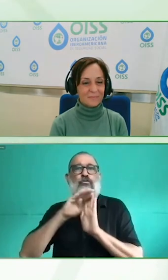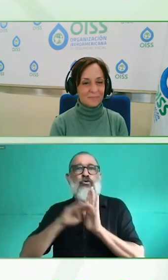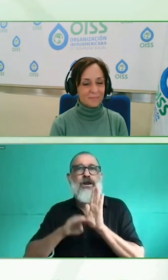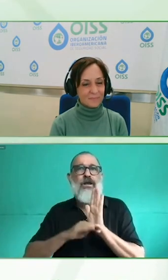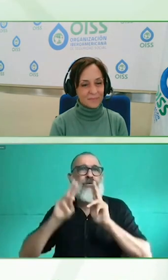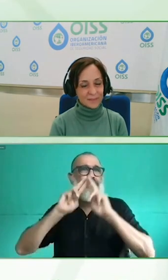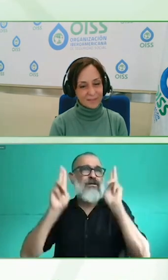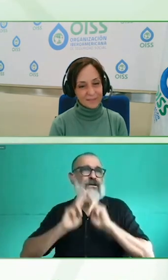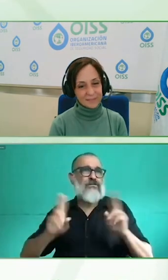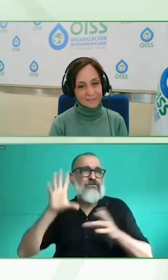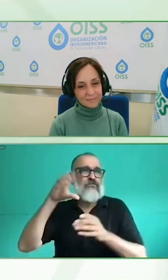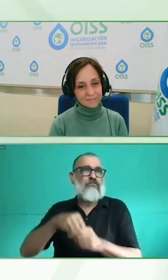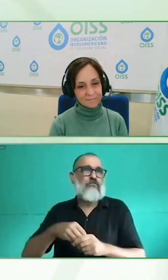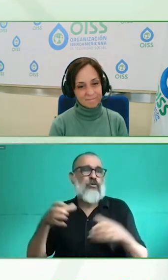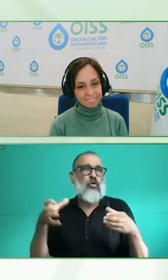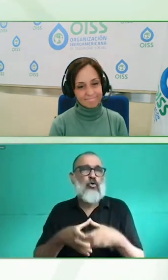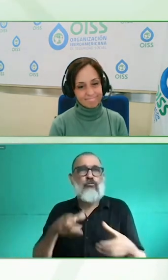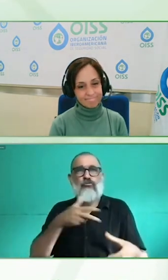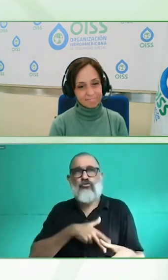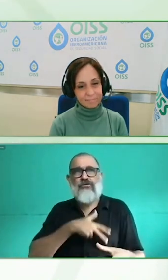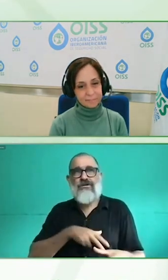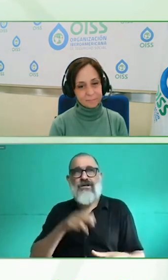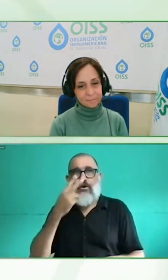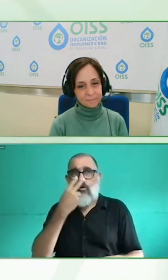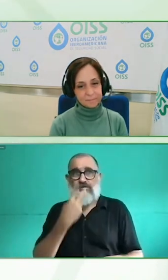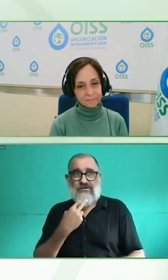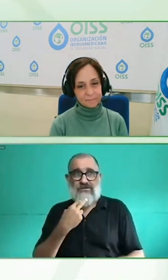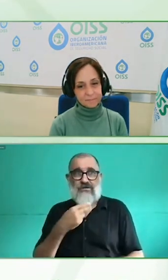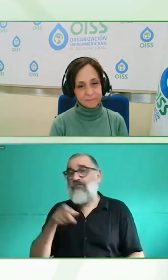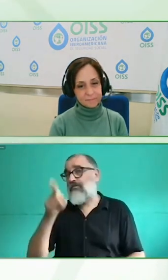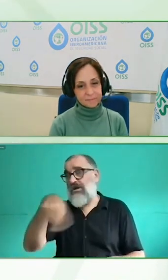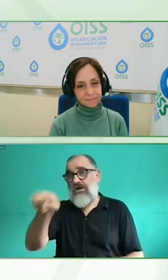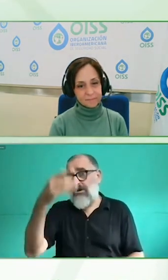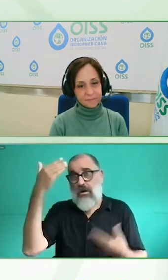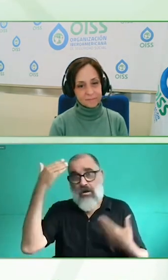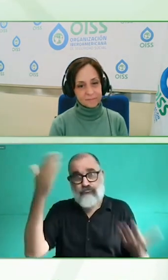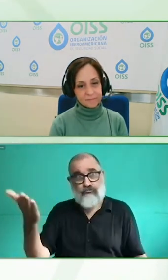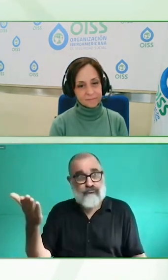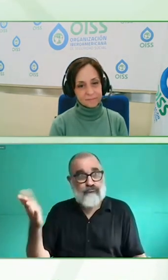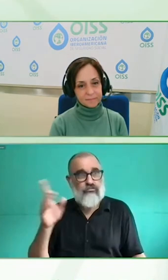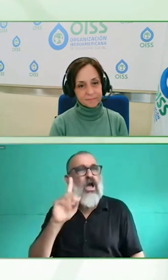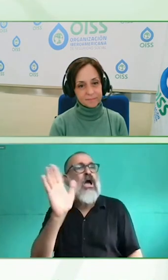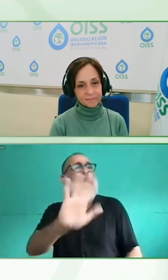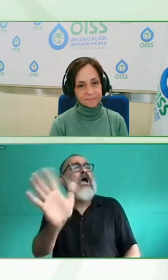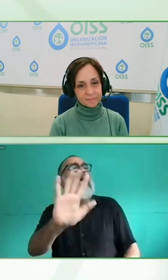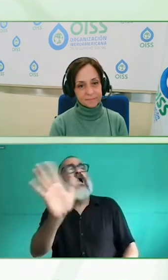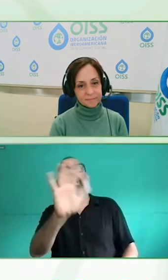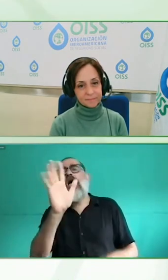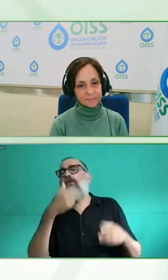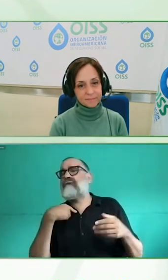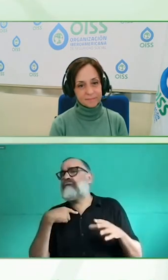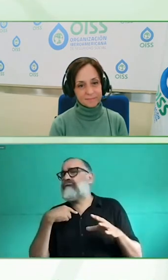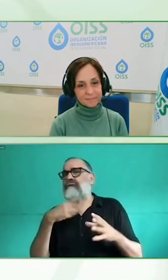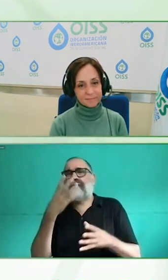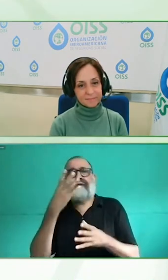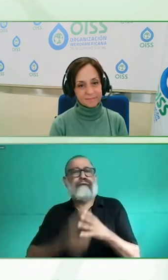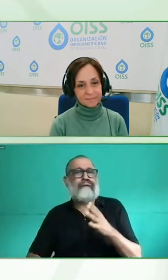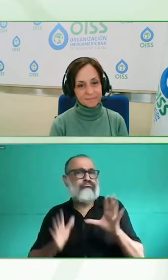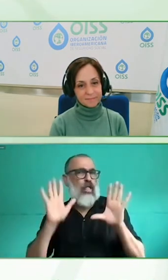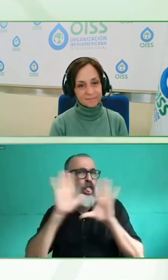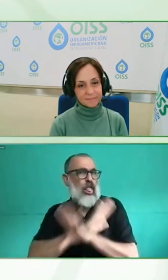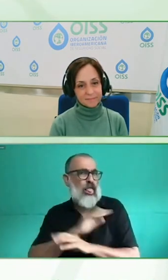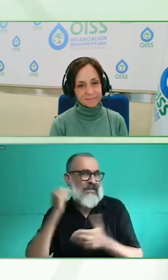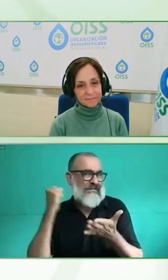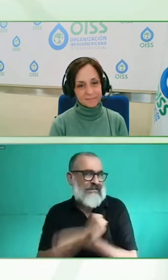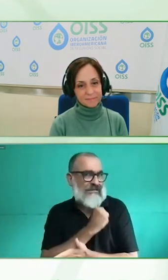más comentar que el Grupo Social es un tremendo grupo en España, súper importante, que además